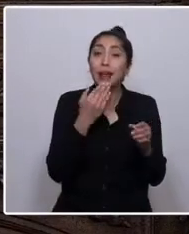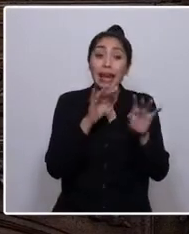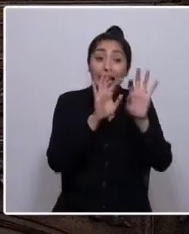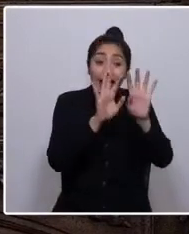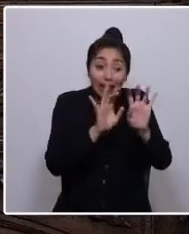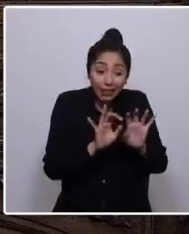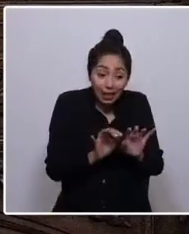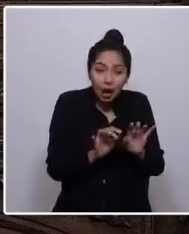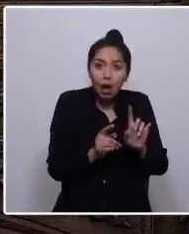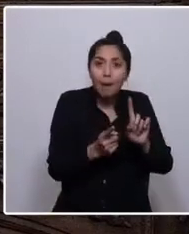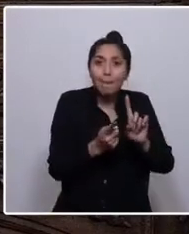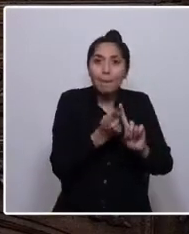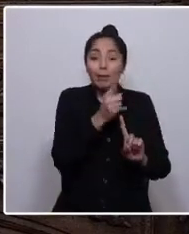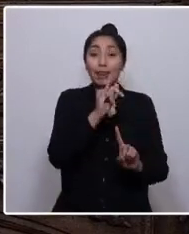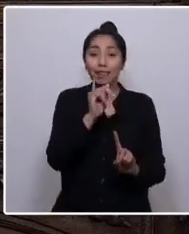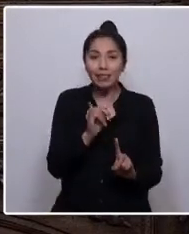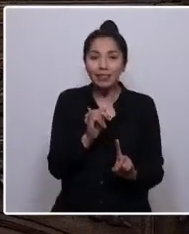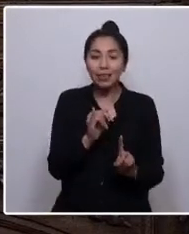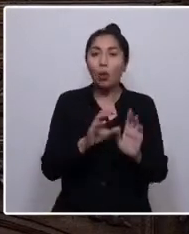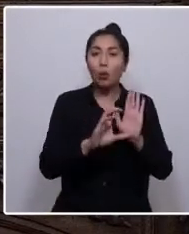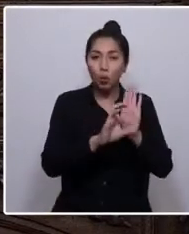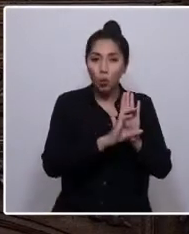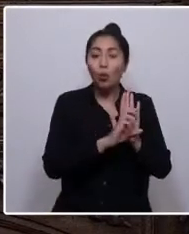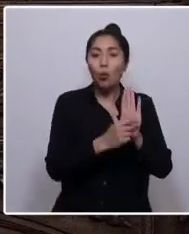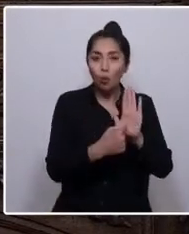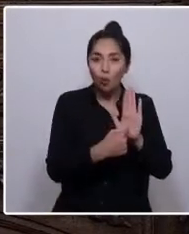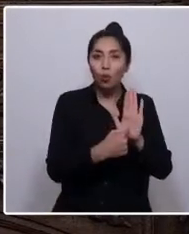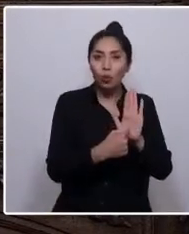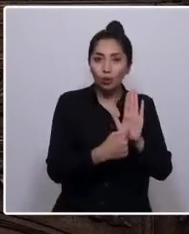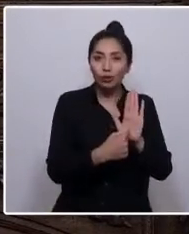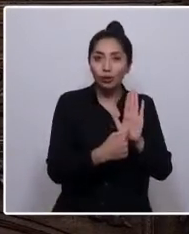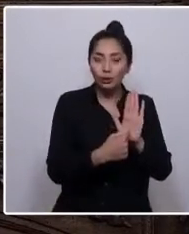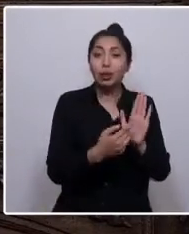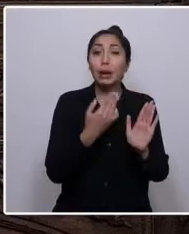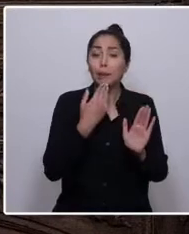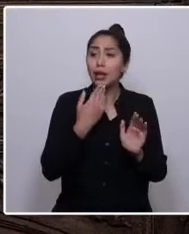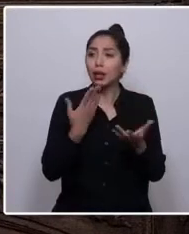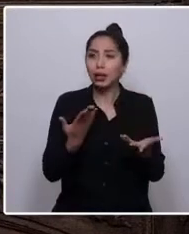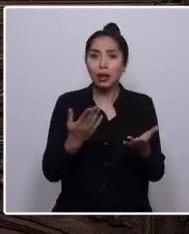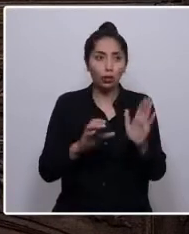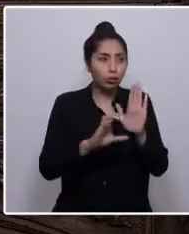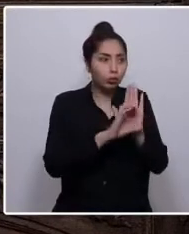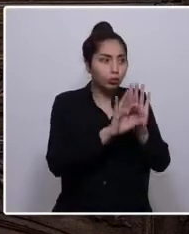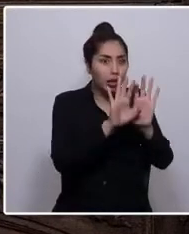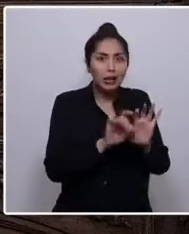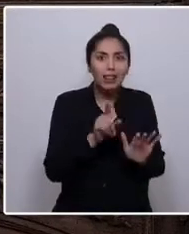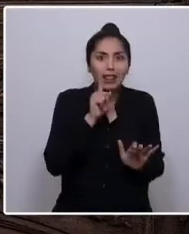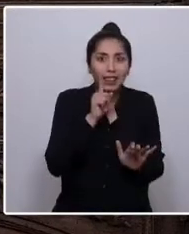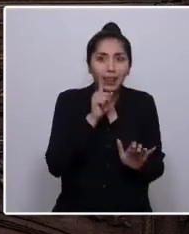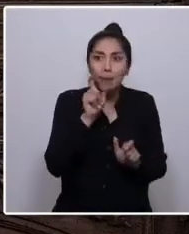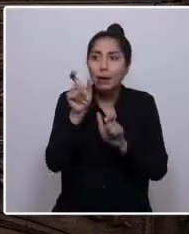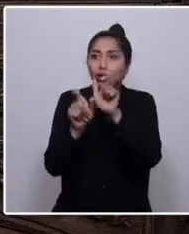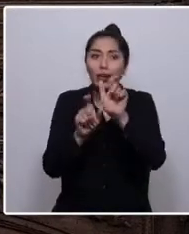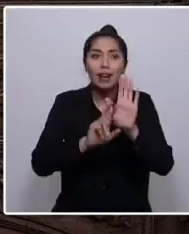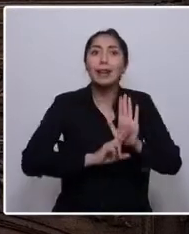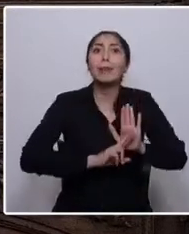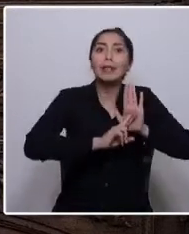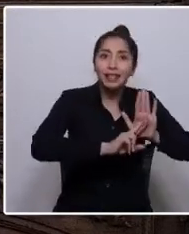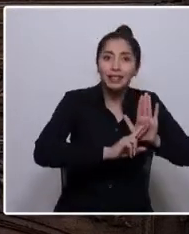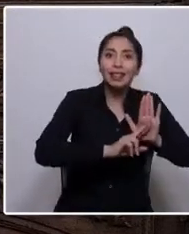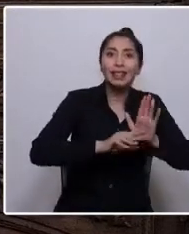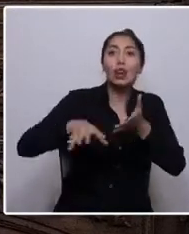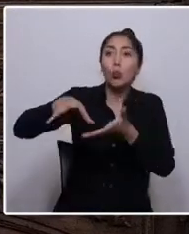vez una constitución por representantes elegidos por el pueblo de Chile y los pueblos